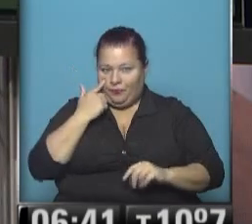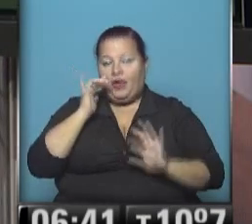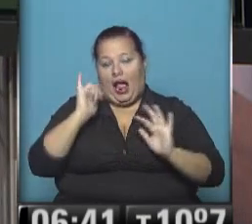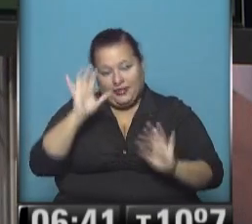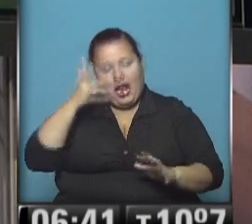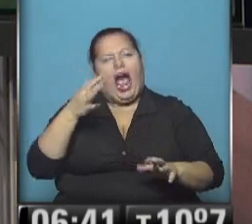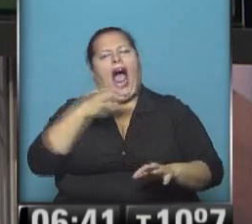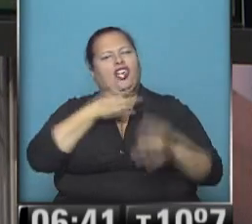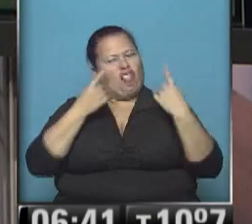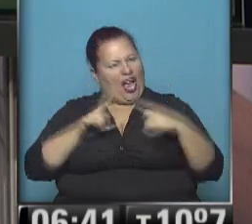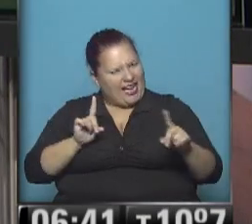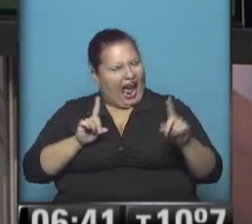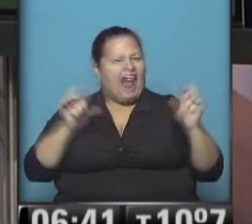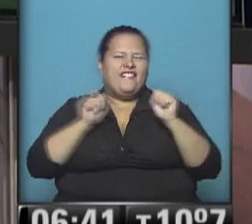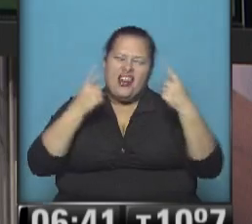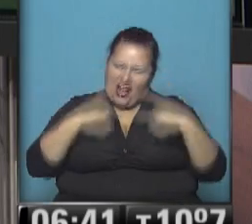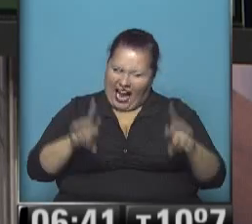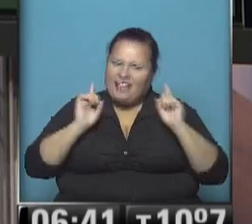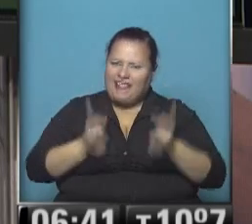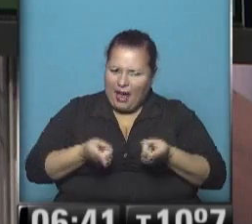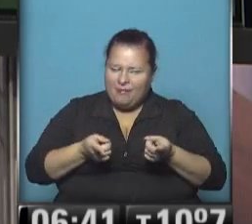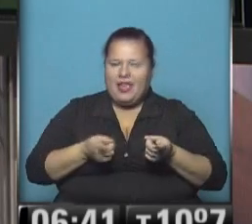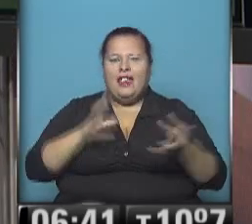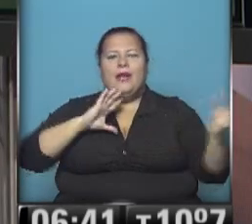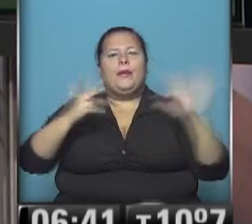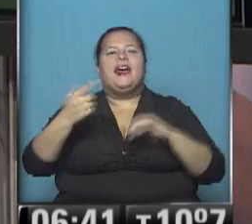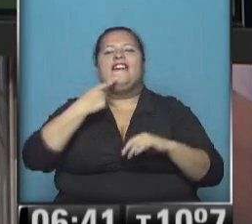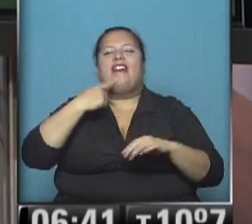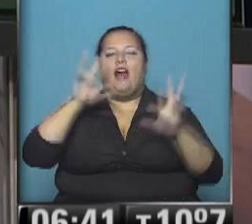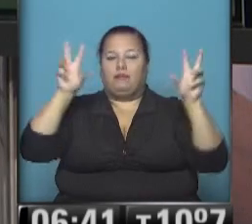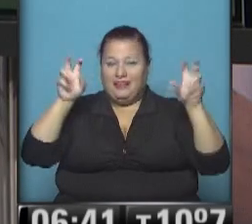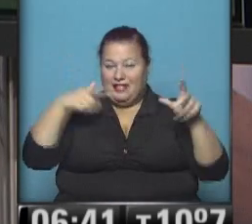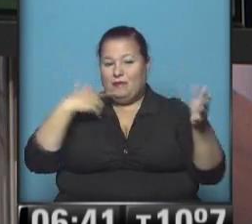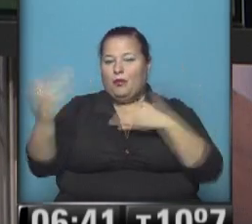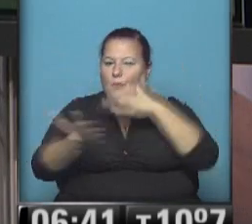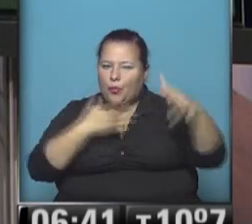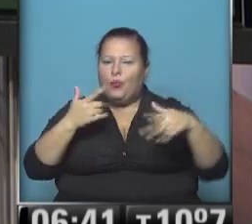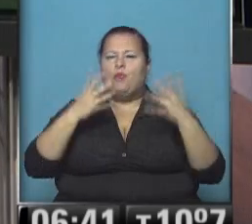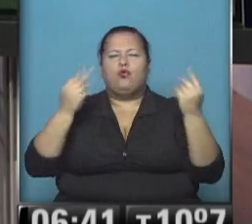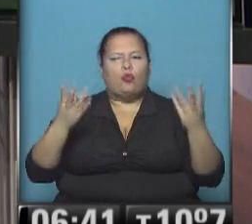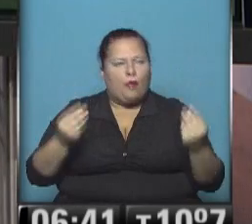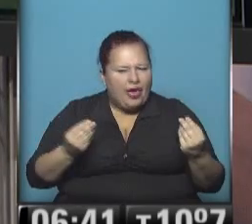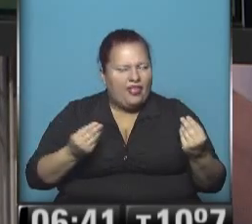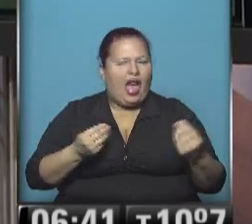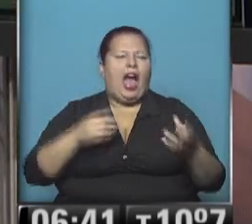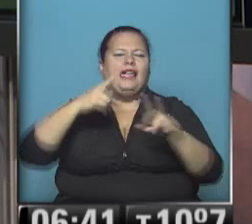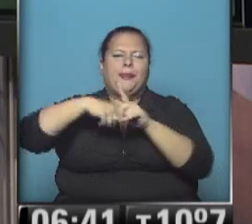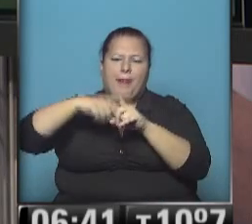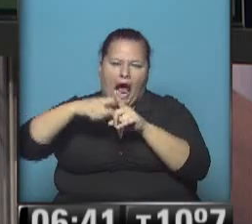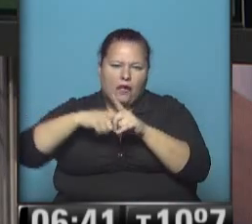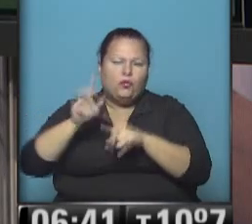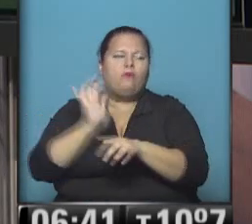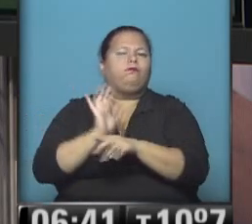agosto atípico es un invierno atípico también el fenómeno del niño está haciendo algunas cositas ahí mucha humedad muchas temperaturas